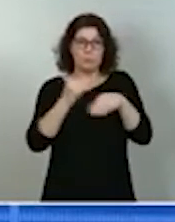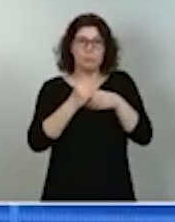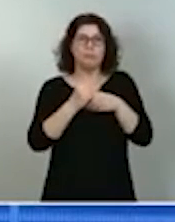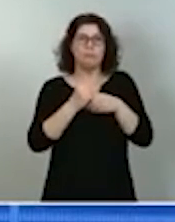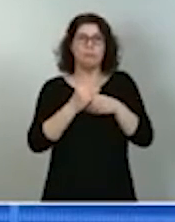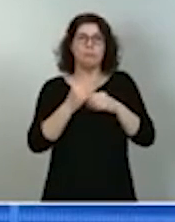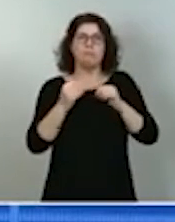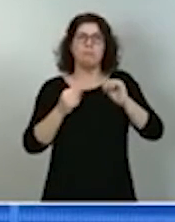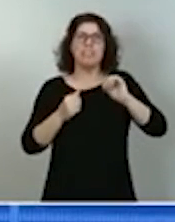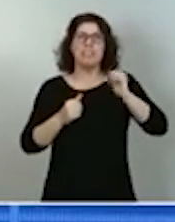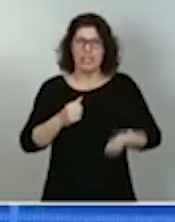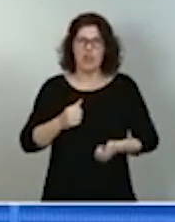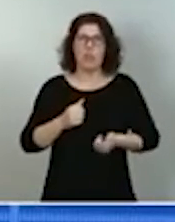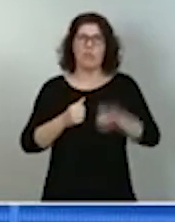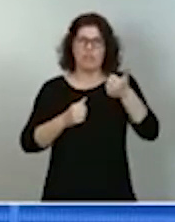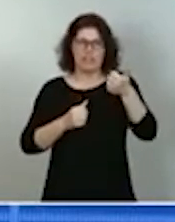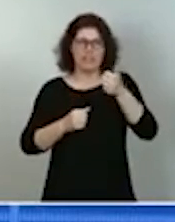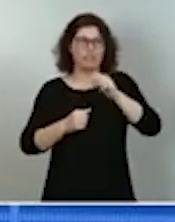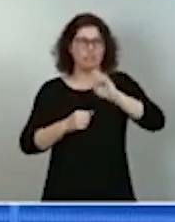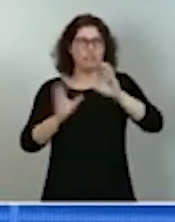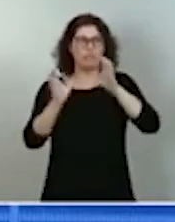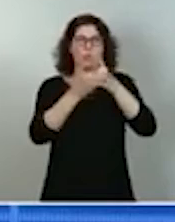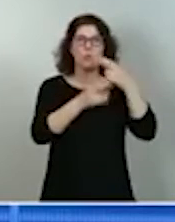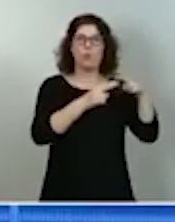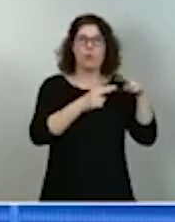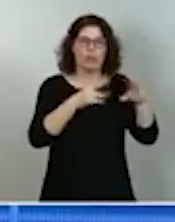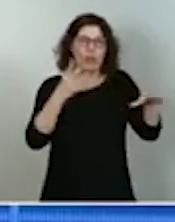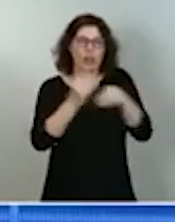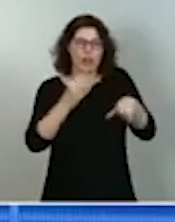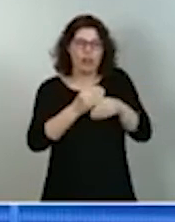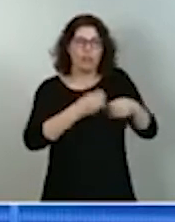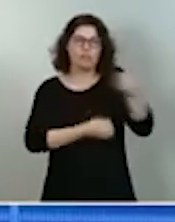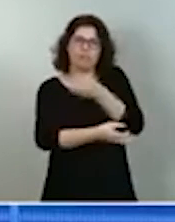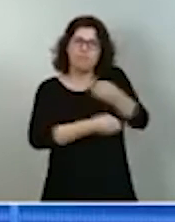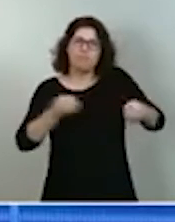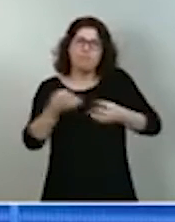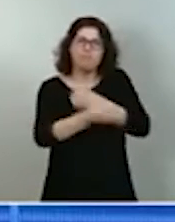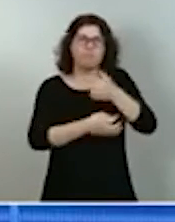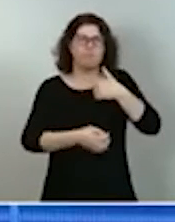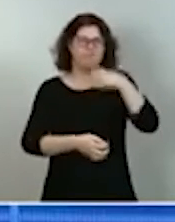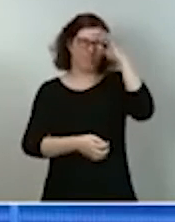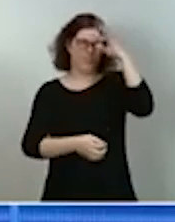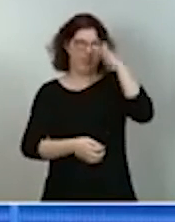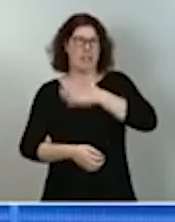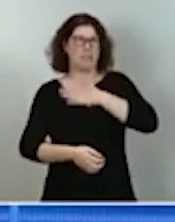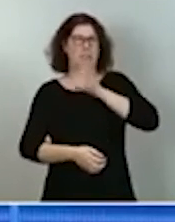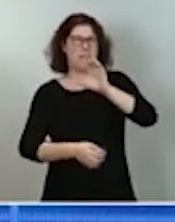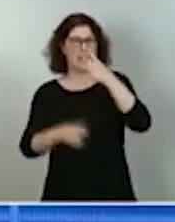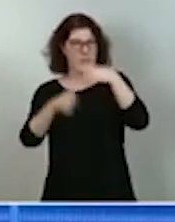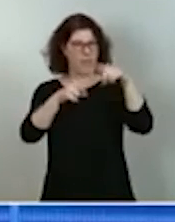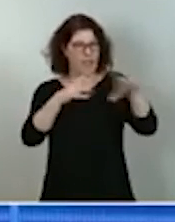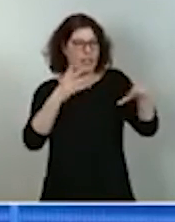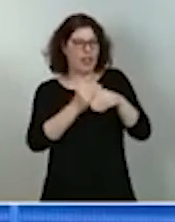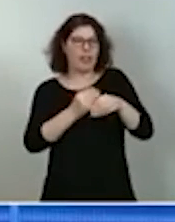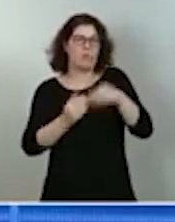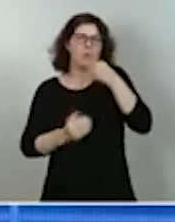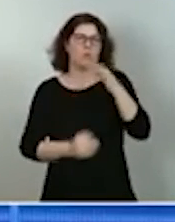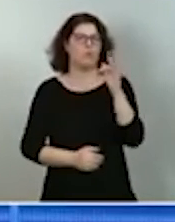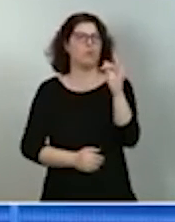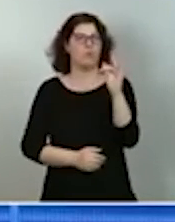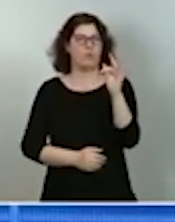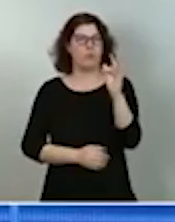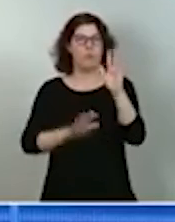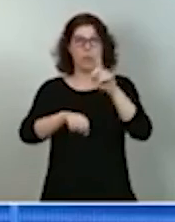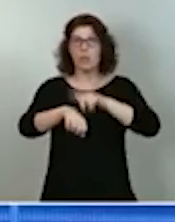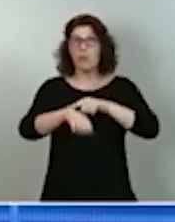de los grupos parlamentarios de la diversidad ideológica de nuestro país, pero sin perder ni un momento del tiempo que ahora se